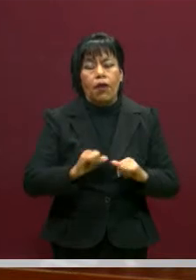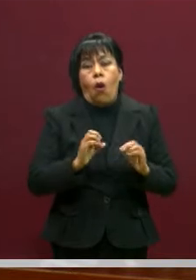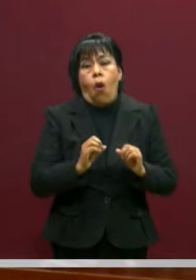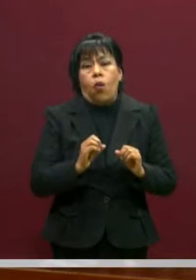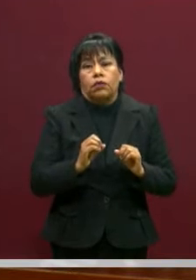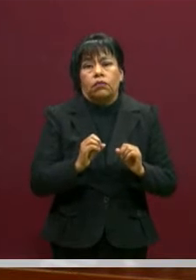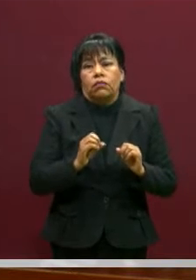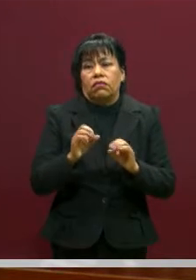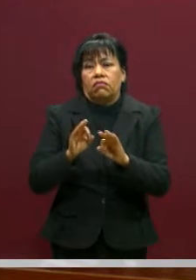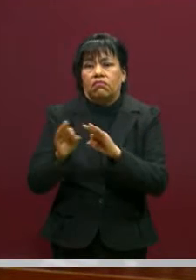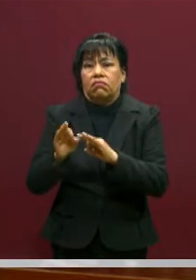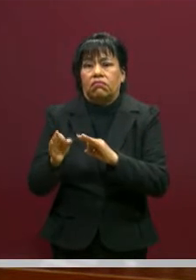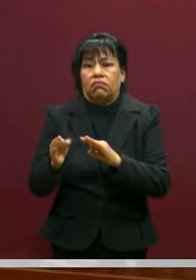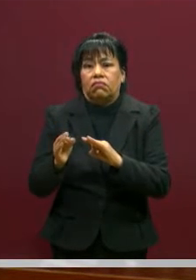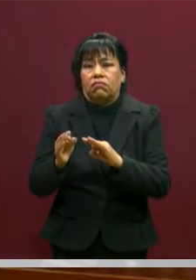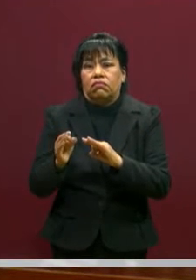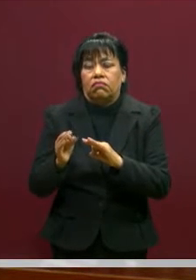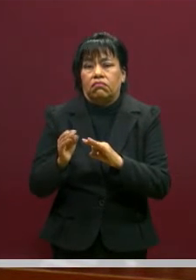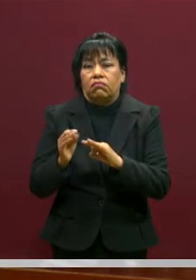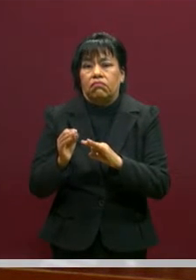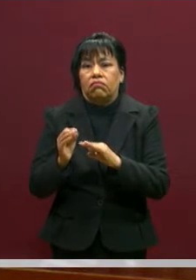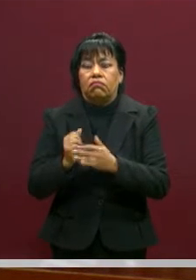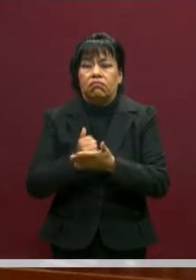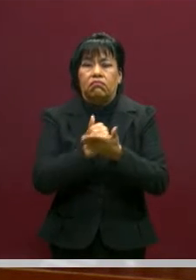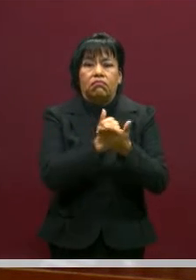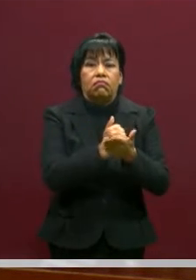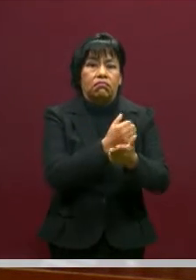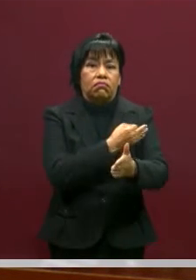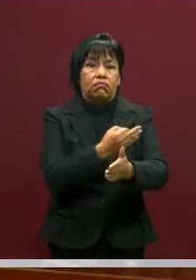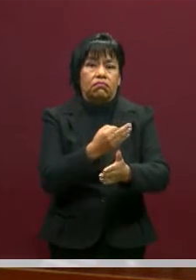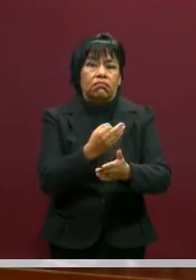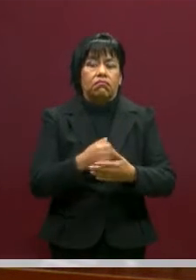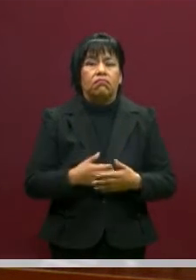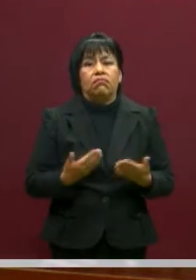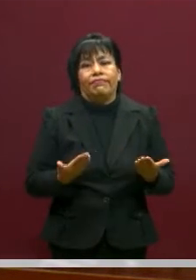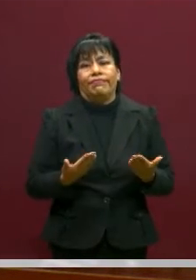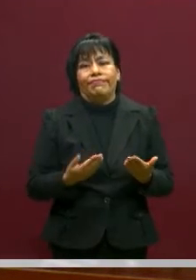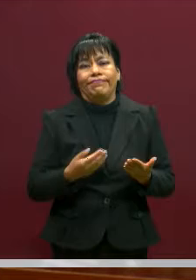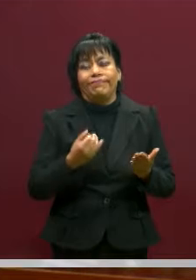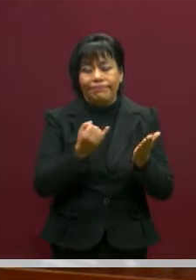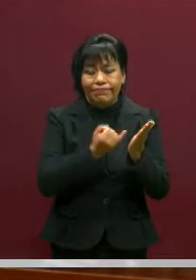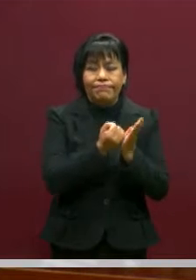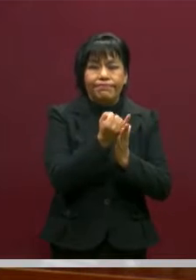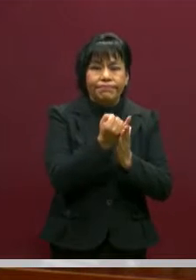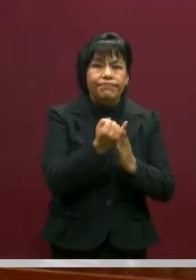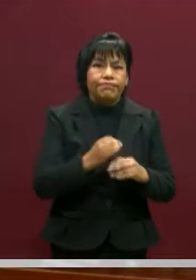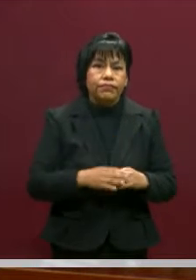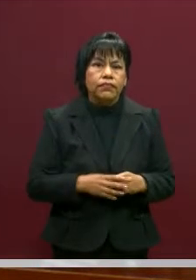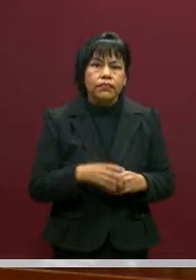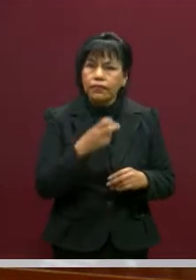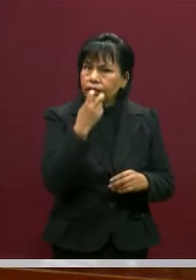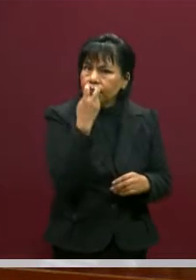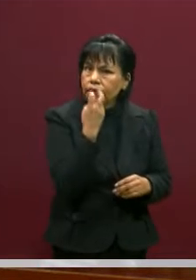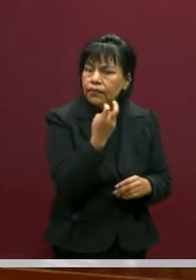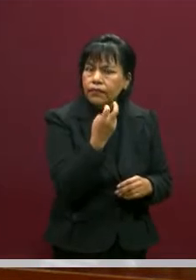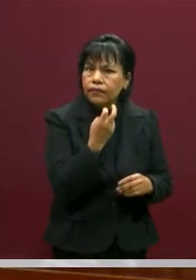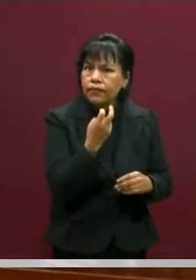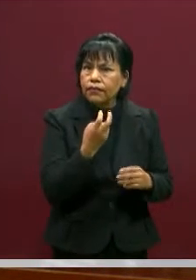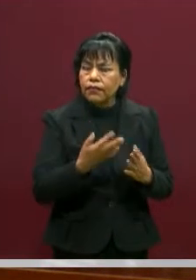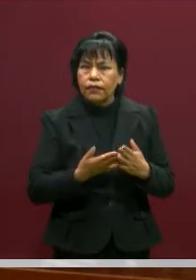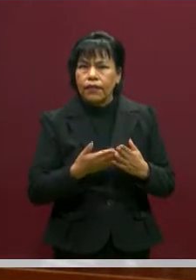voy a trabajar para ayudar a la familia? Es un dilema. Es una decisión. Y esto nos tiene que llevar